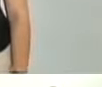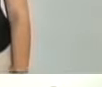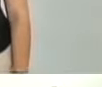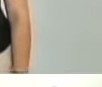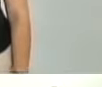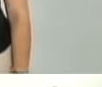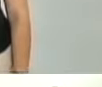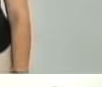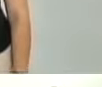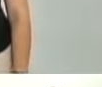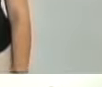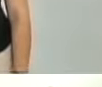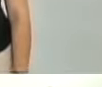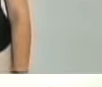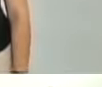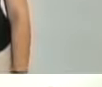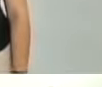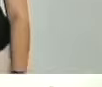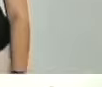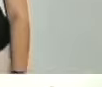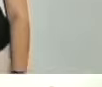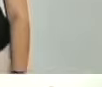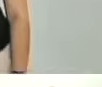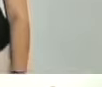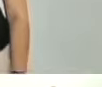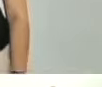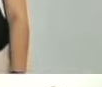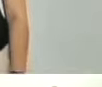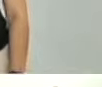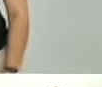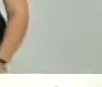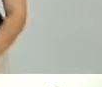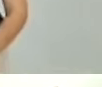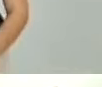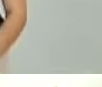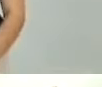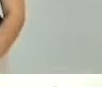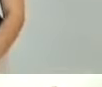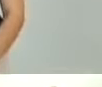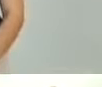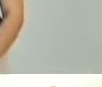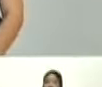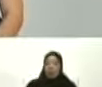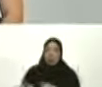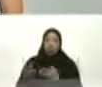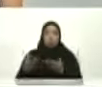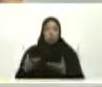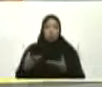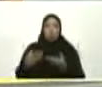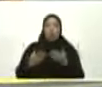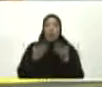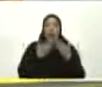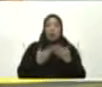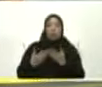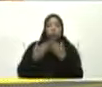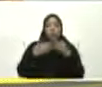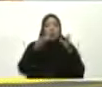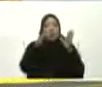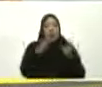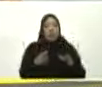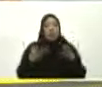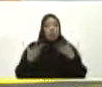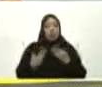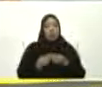muy mal estado Y esta Este edificio Que hoy Usted está entregando A los estudiantes Me acompaña